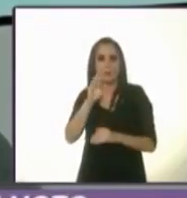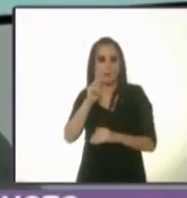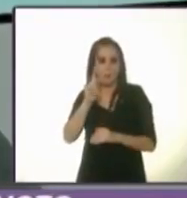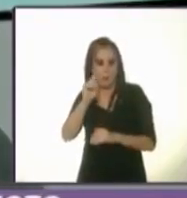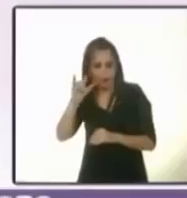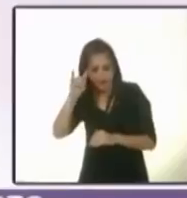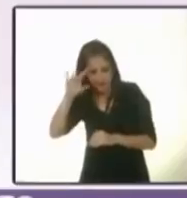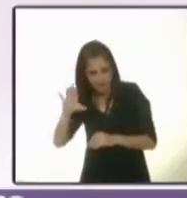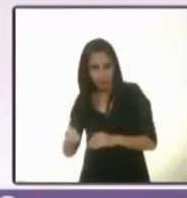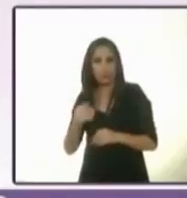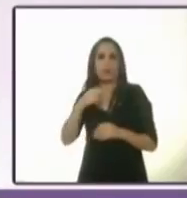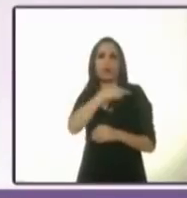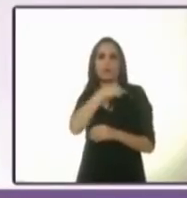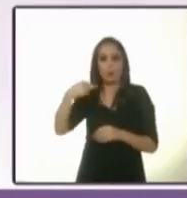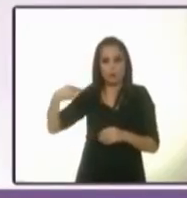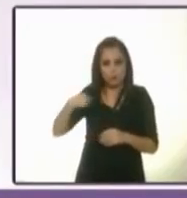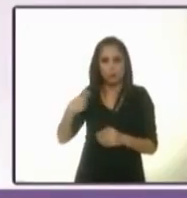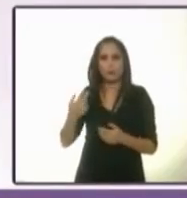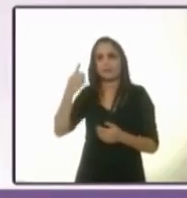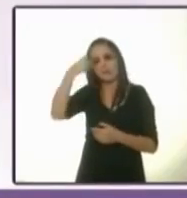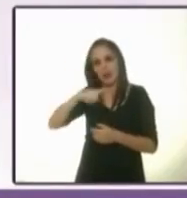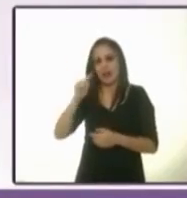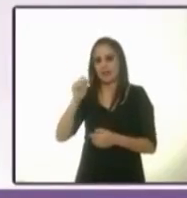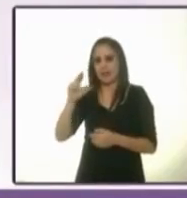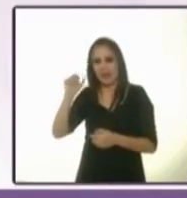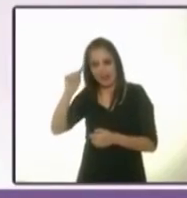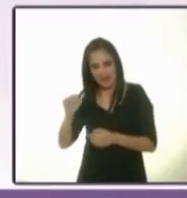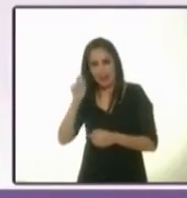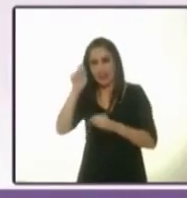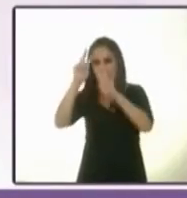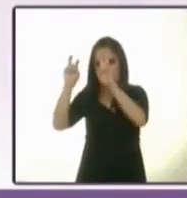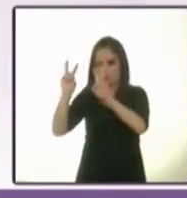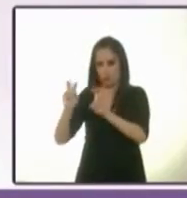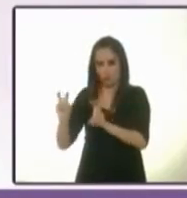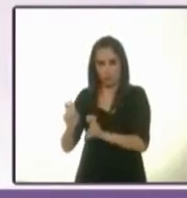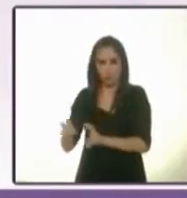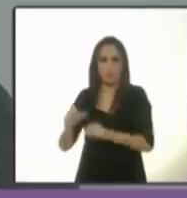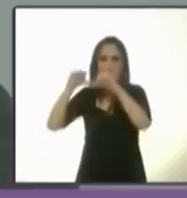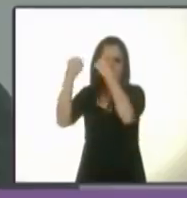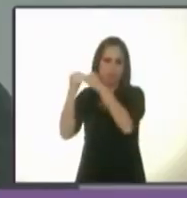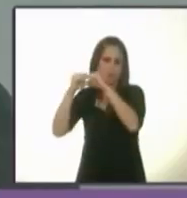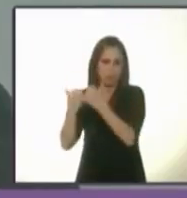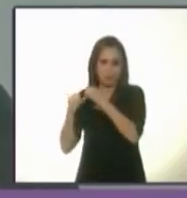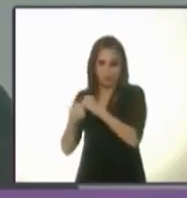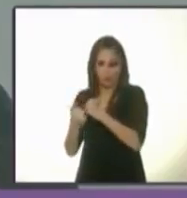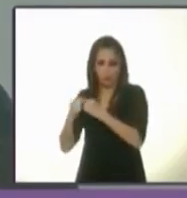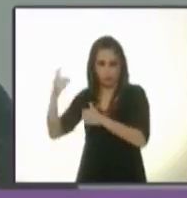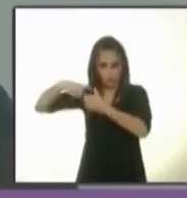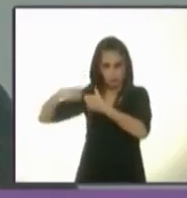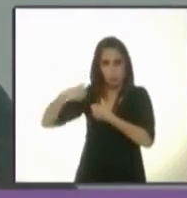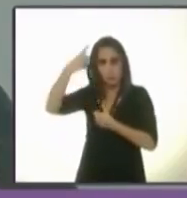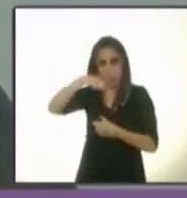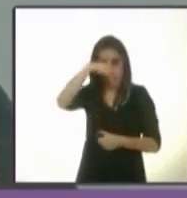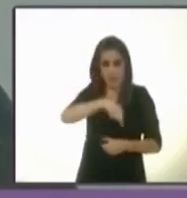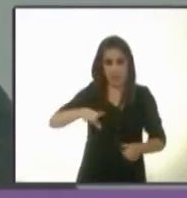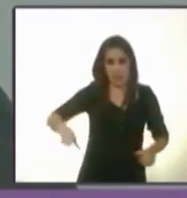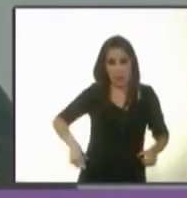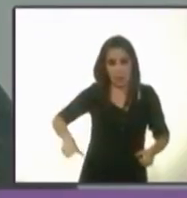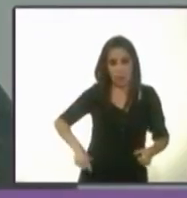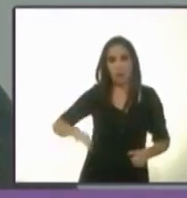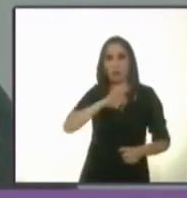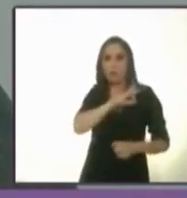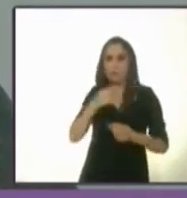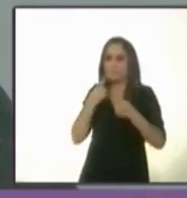Nosotras y Comisión contra la Trata, entre otros. Esto con el fin y objetivo de que el nuevo Gobierno tenga base,